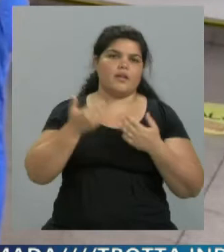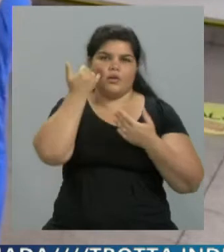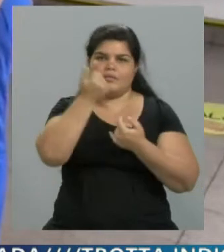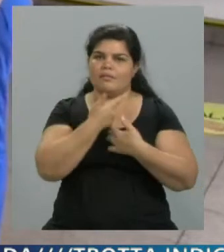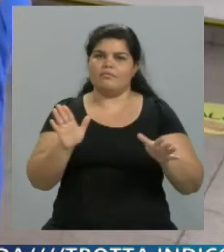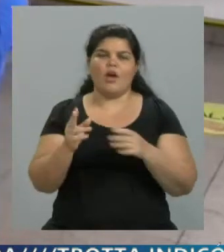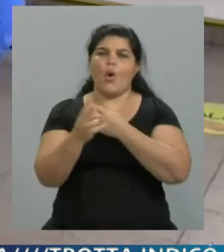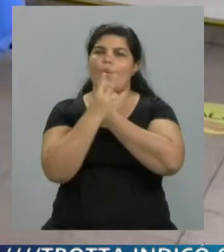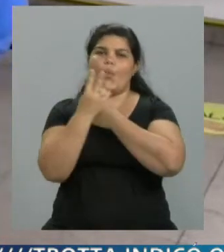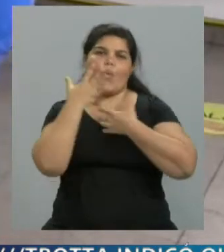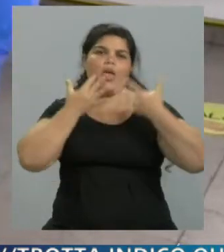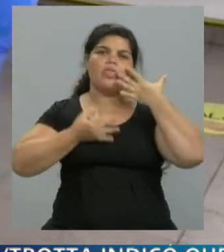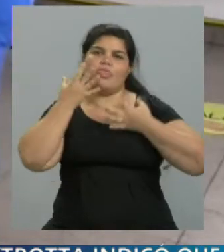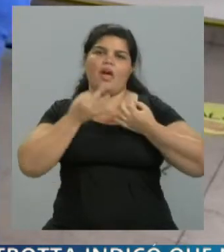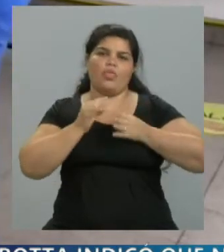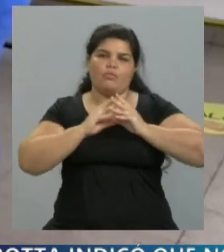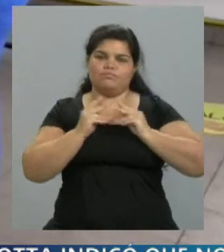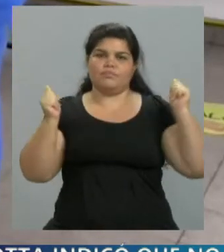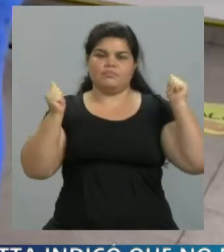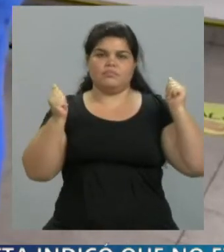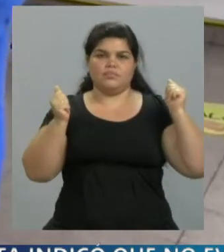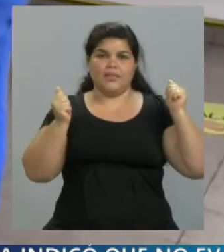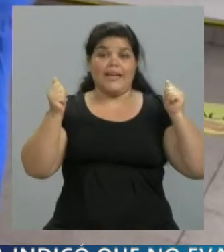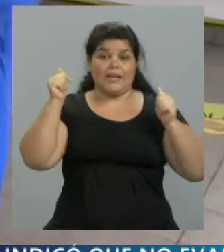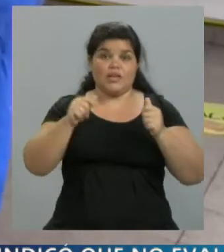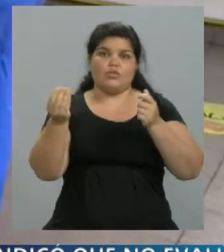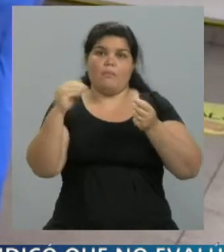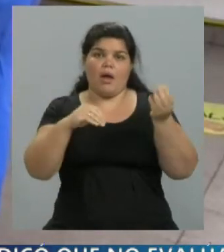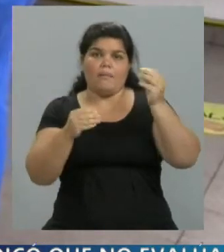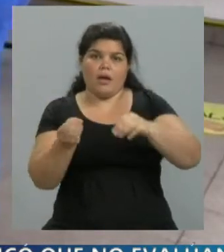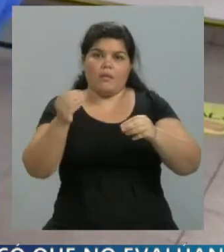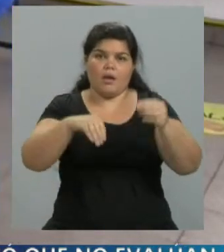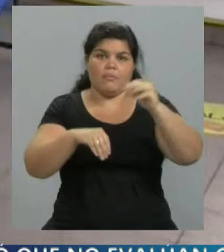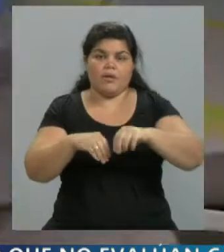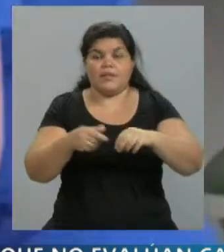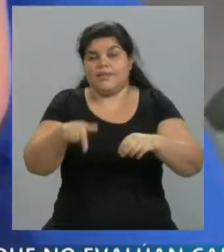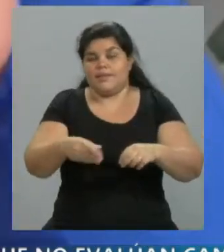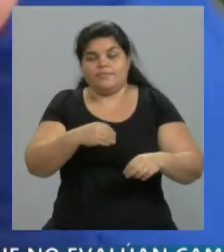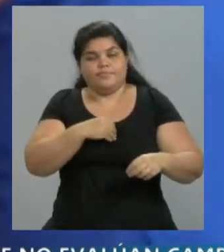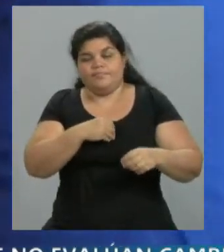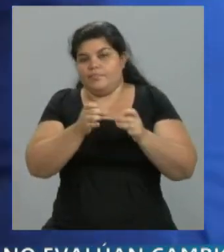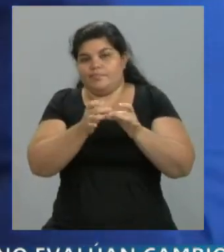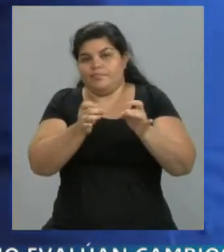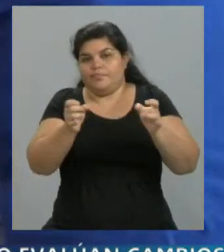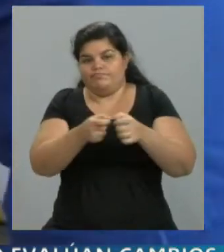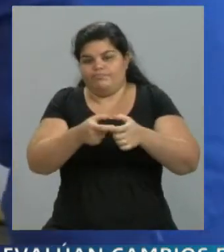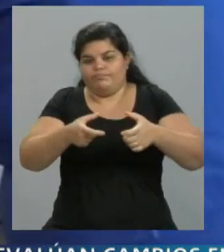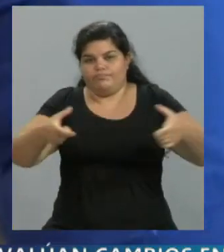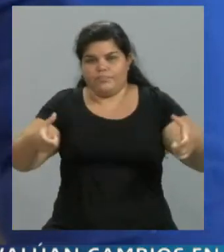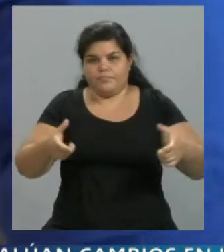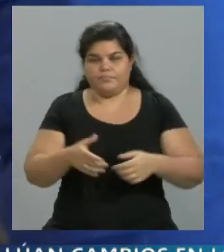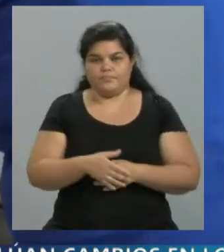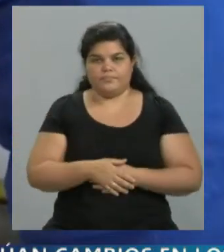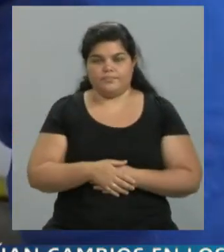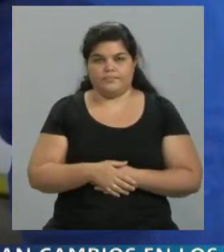cuidarse. Así que son una serie de factores que lamentablemente nos están poniendo en este brote bien complicado